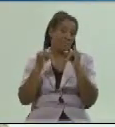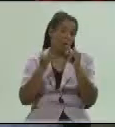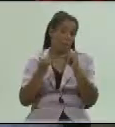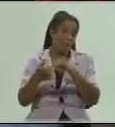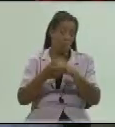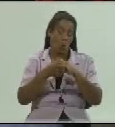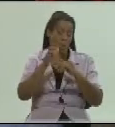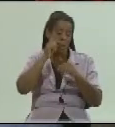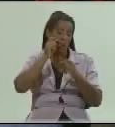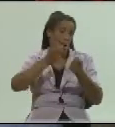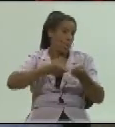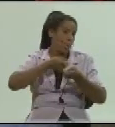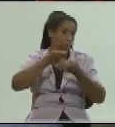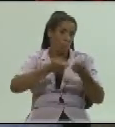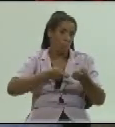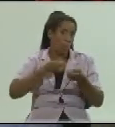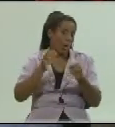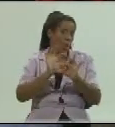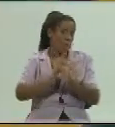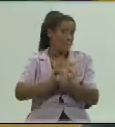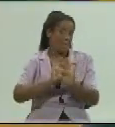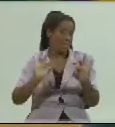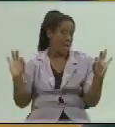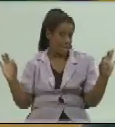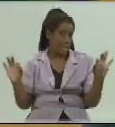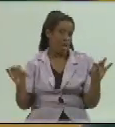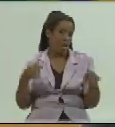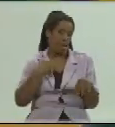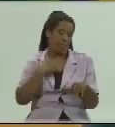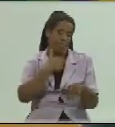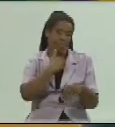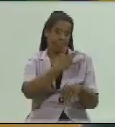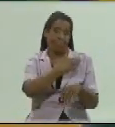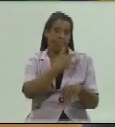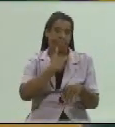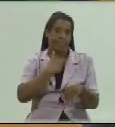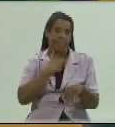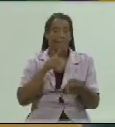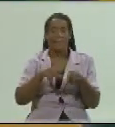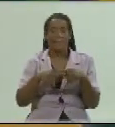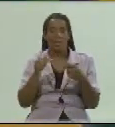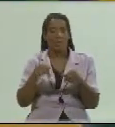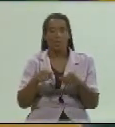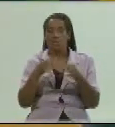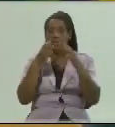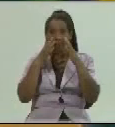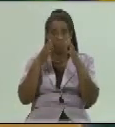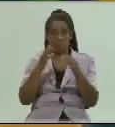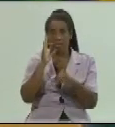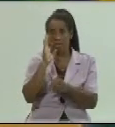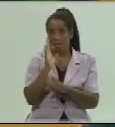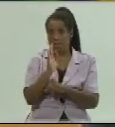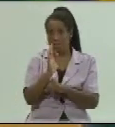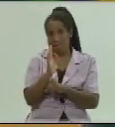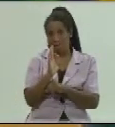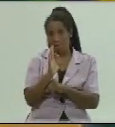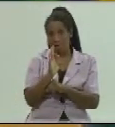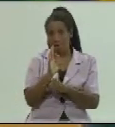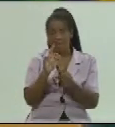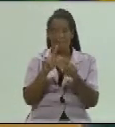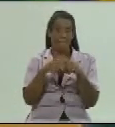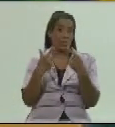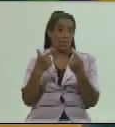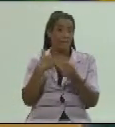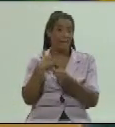agricultura los especialistas que tienen que ver con eso pero insisto en que ese es un elemento importante respetar porque ya vimos